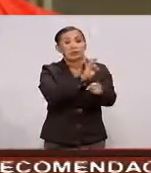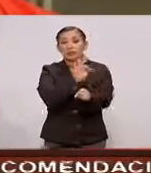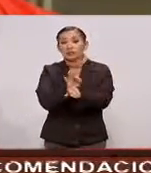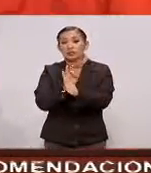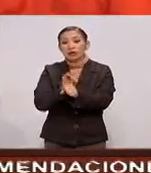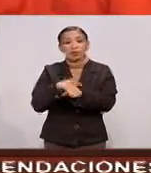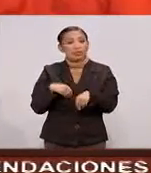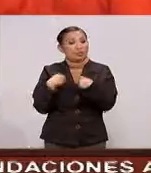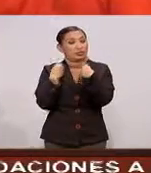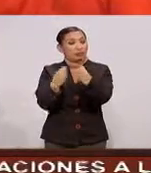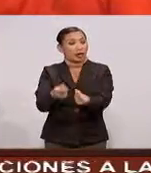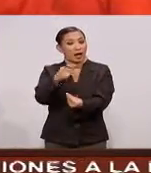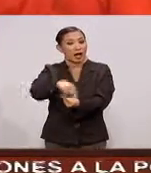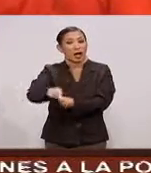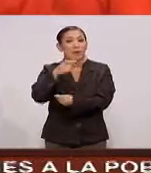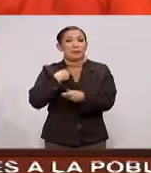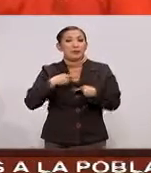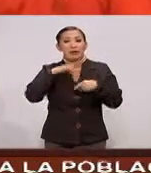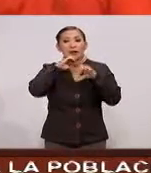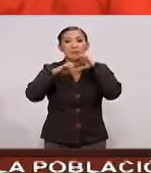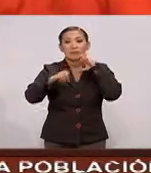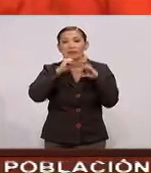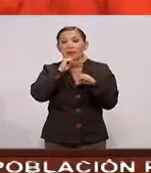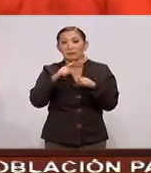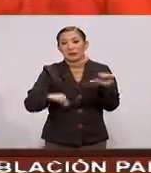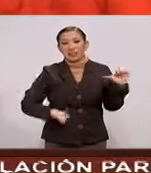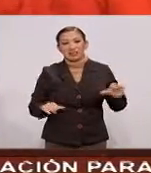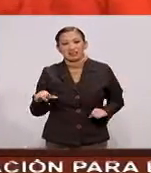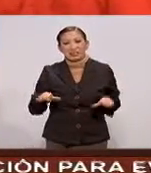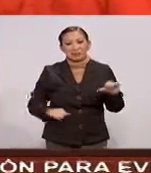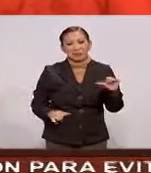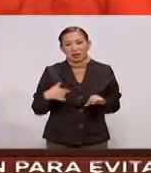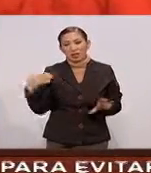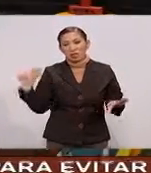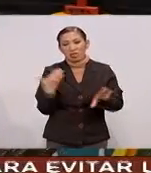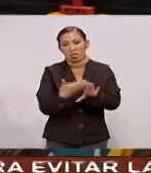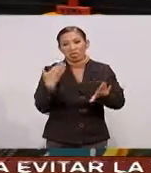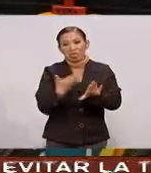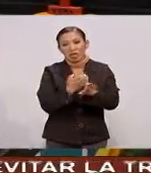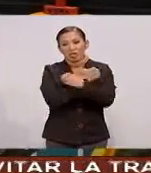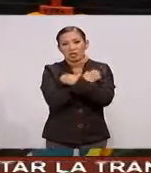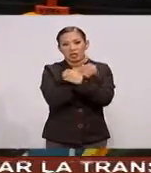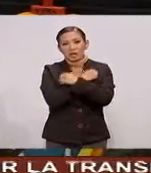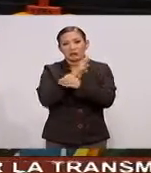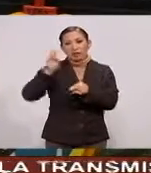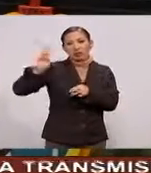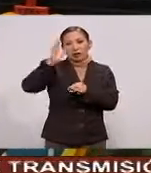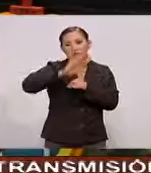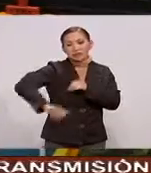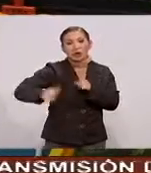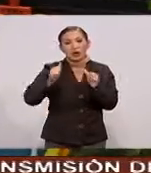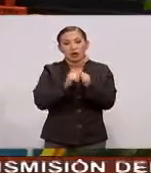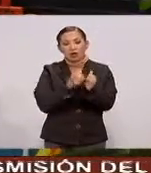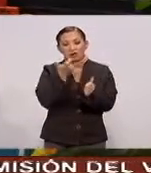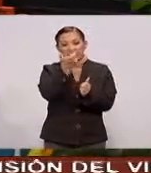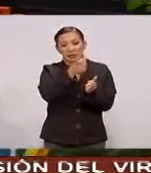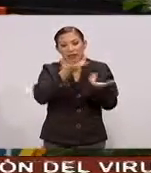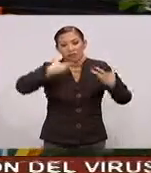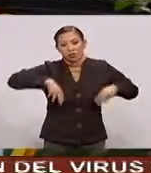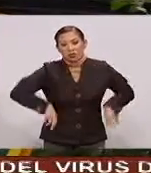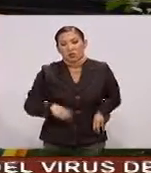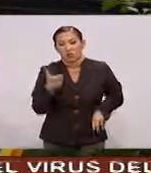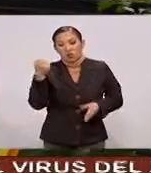seguridad Otorgadas A periodistas Además de acciones En perjuicio De la educación superior Mediante el desvío De